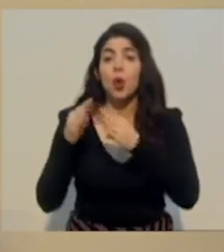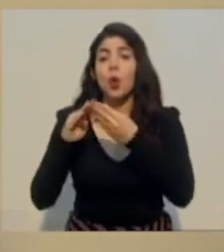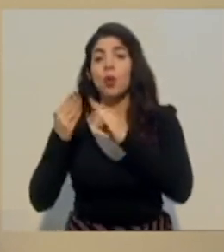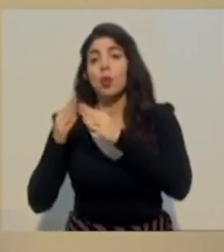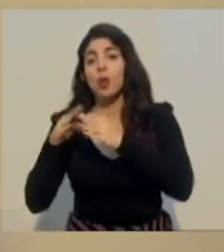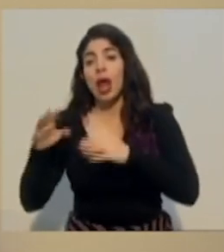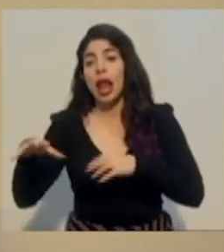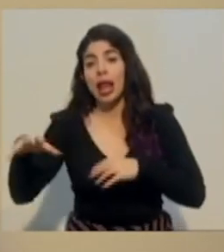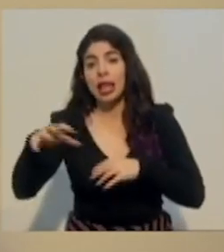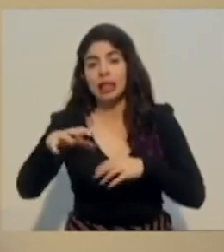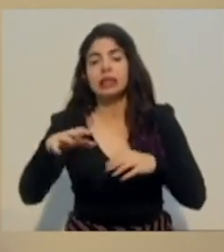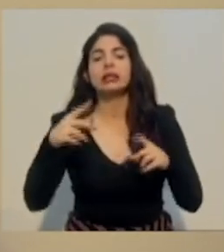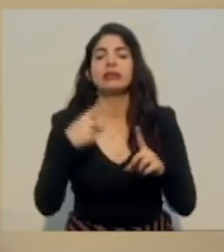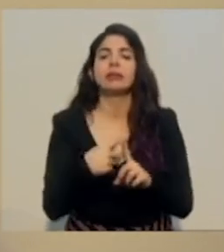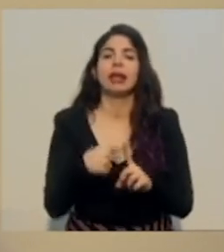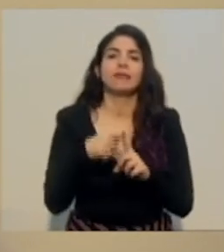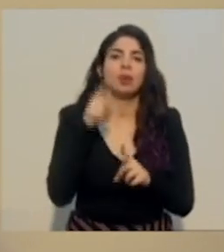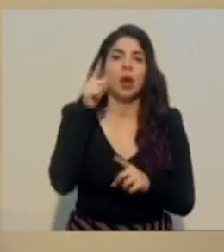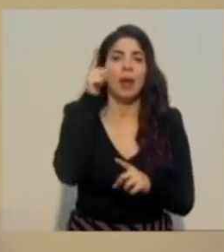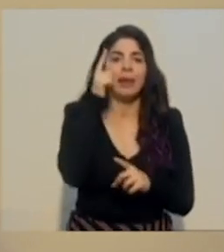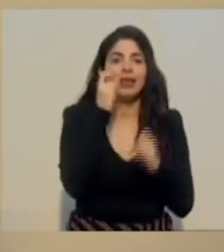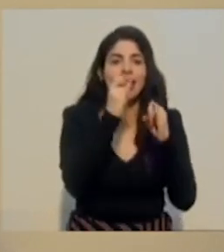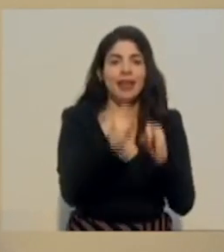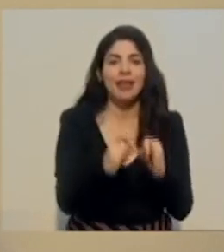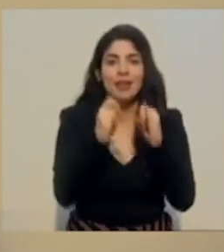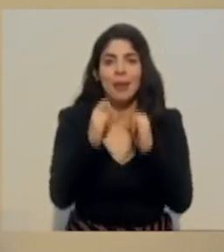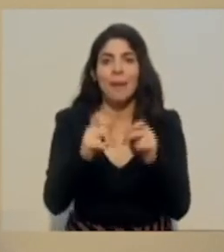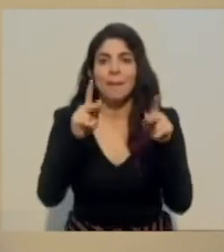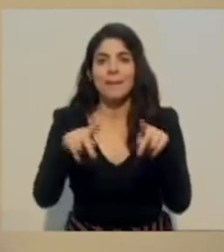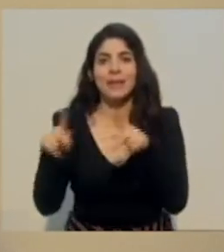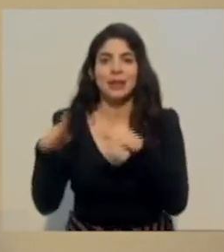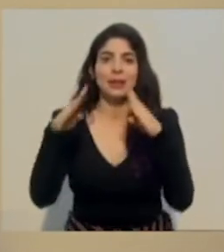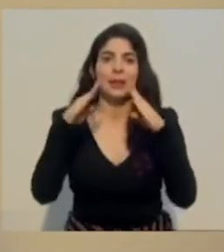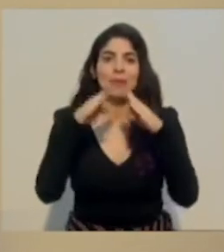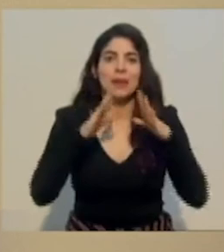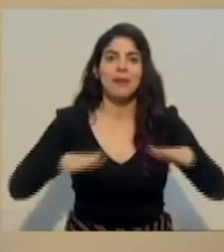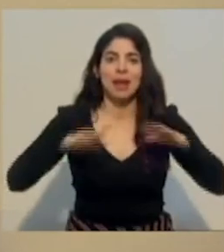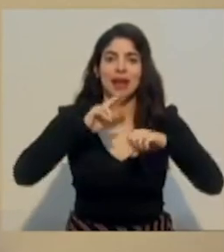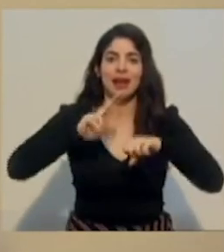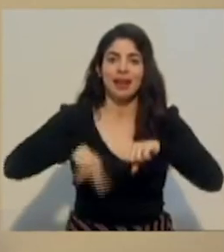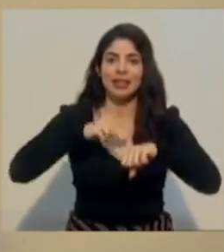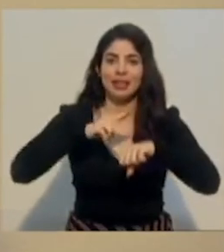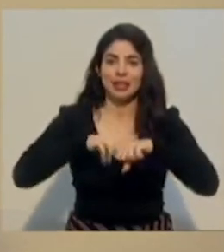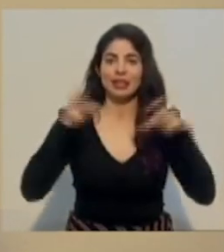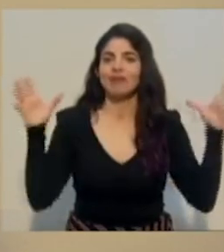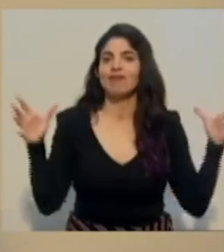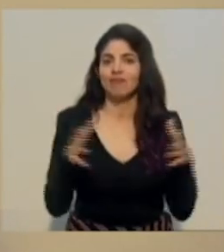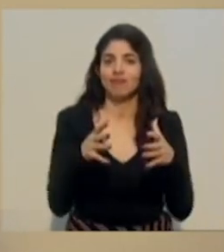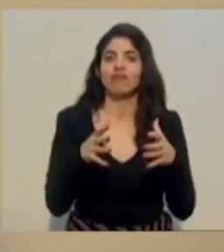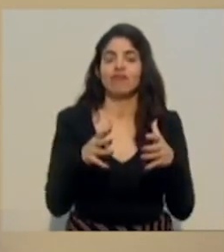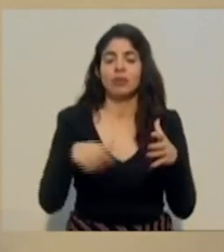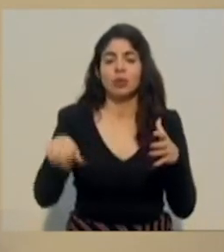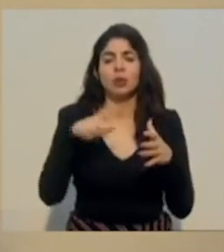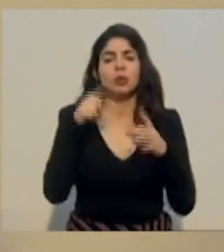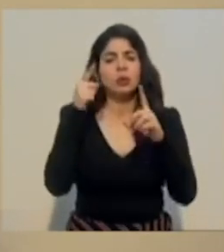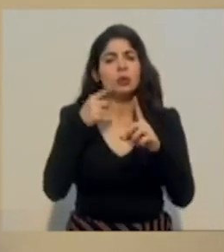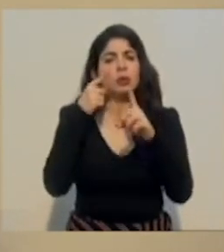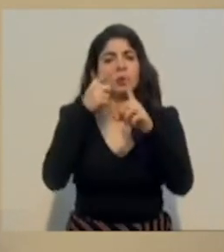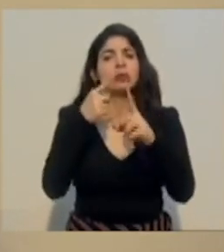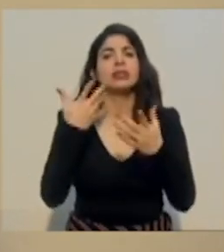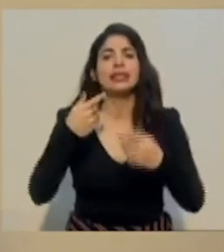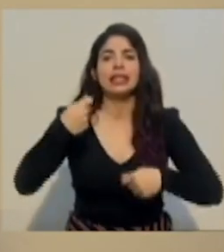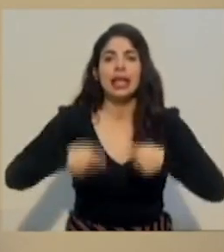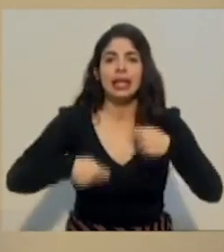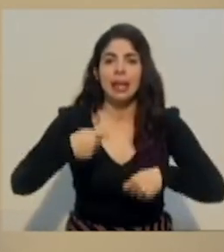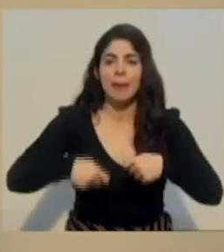y, evidentemente, cada ciudadano que habita el territorio nacional. Y vamos a avanzar en septiembre de